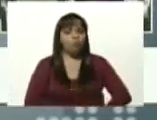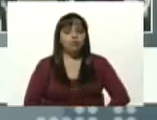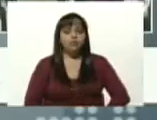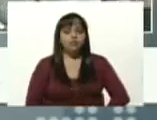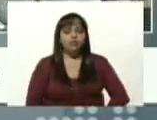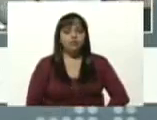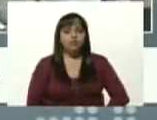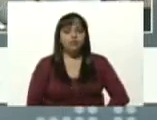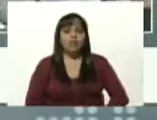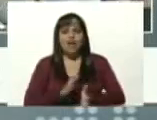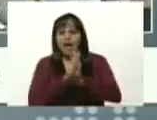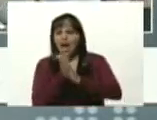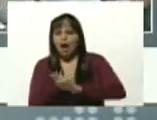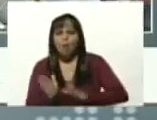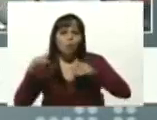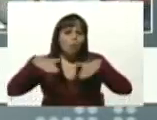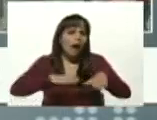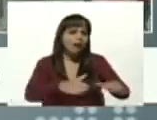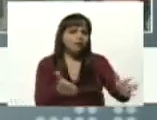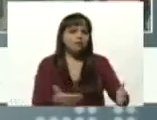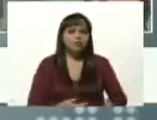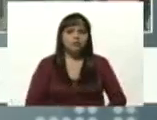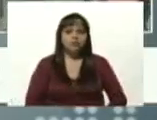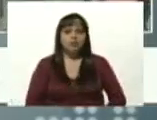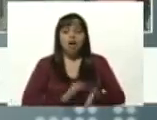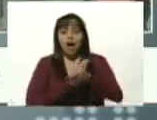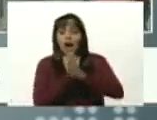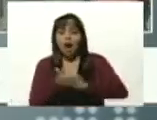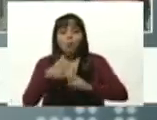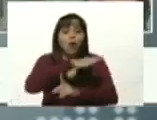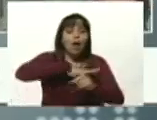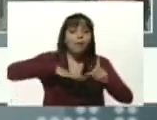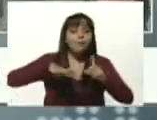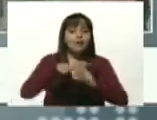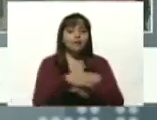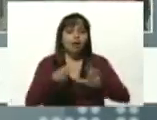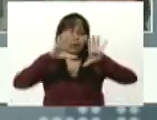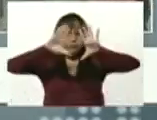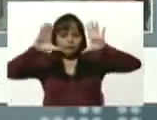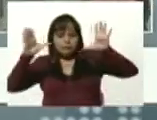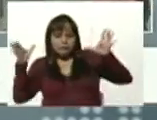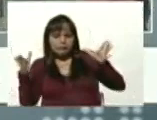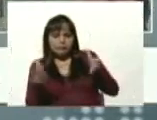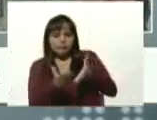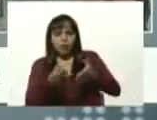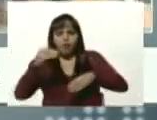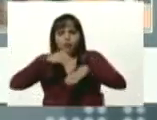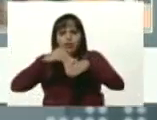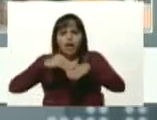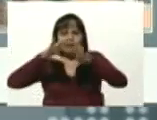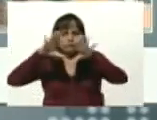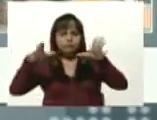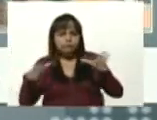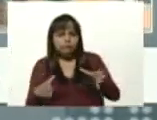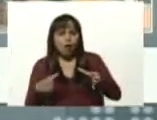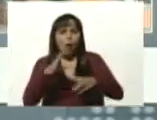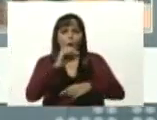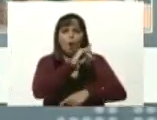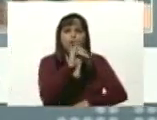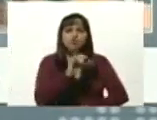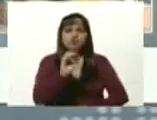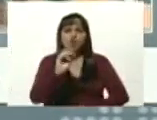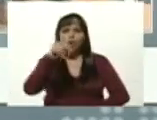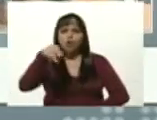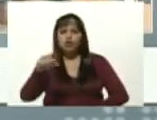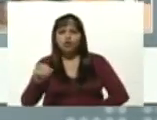destruyó los mares, destruyó el ambiente, la capa de ozono. Pero el capitalismo también destruyó